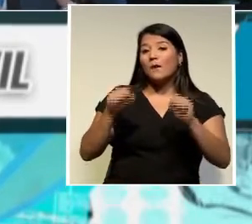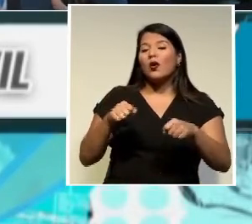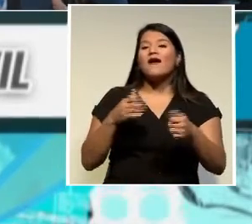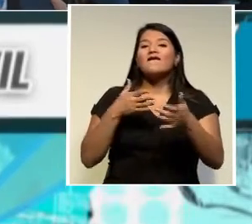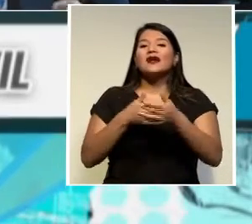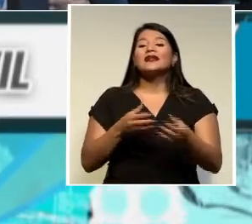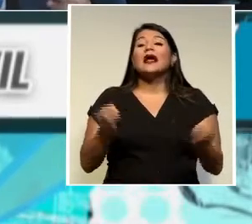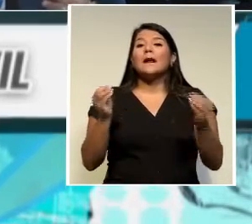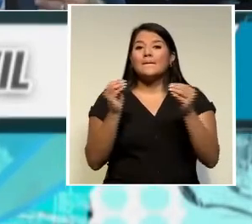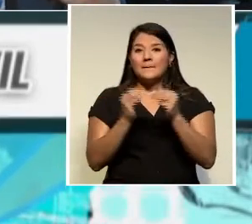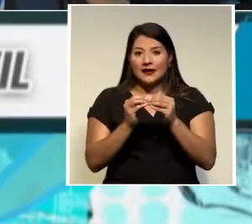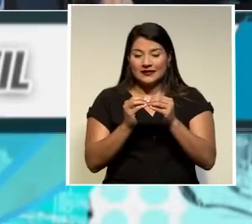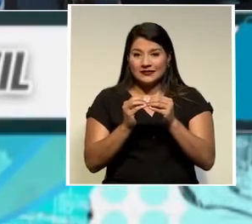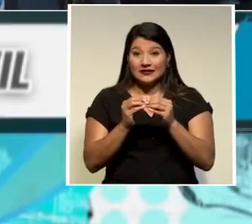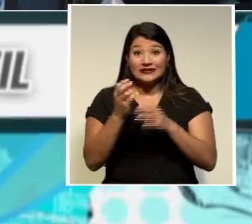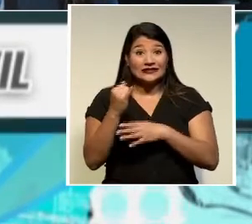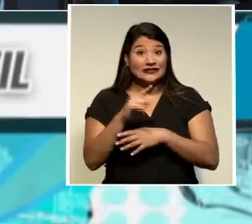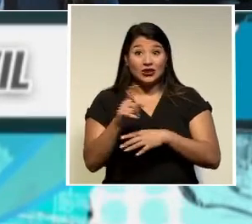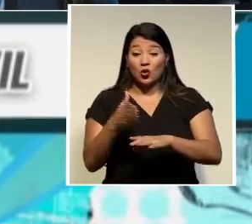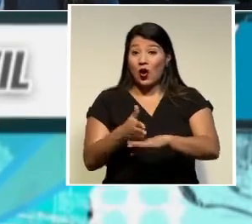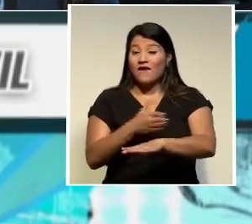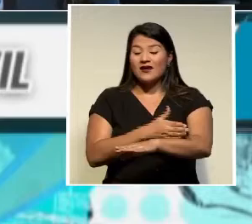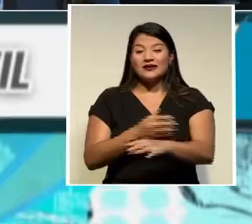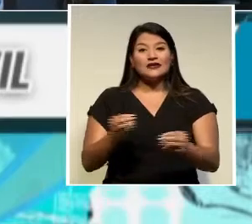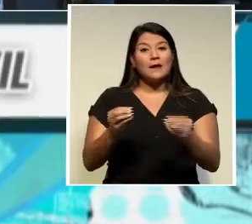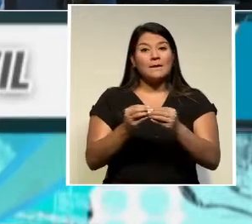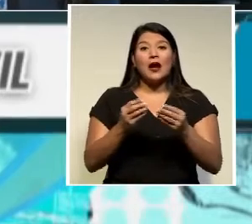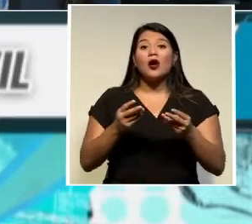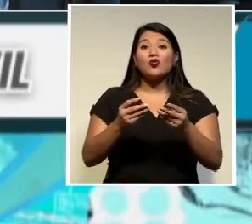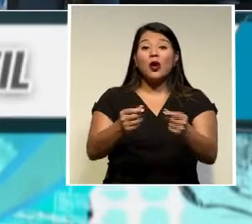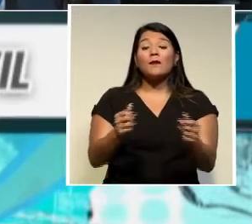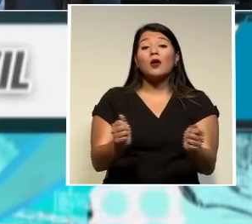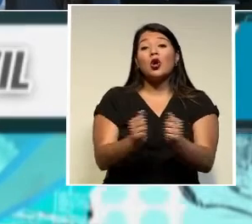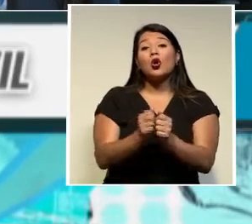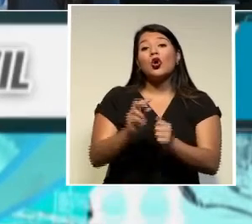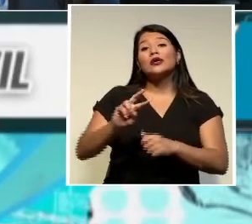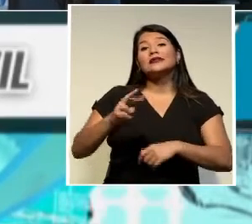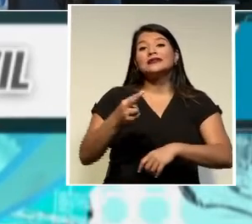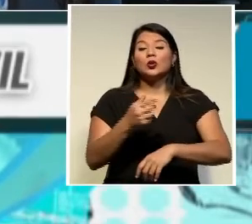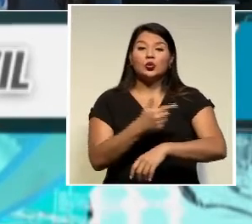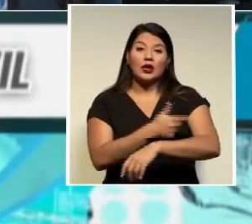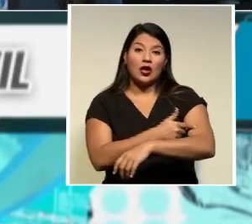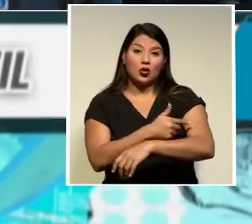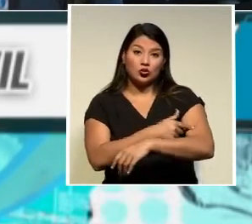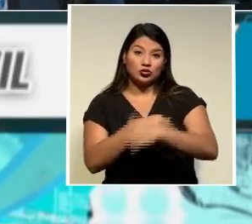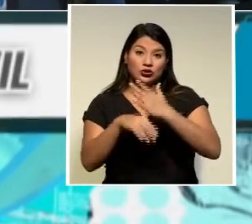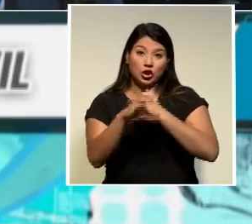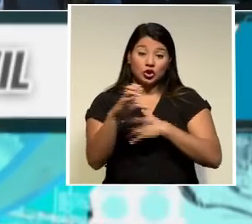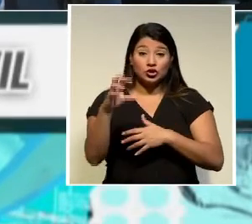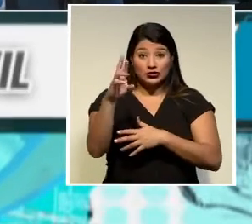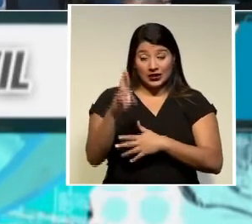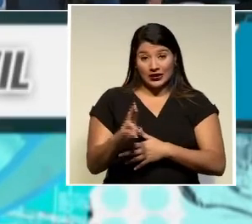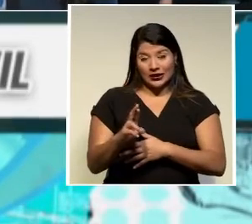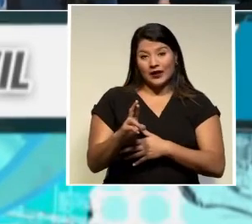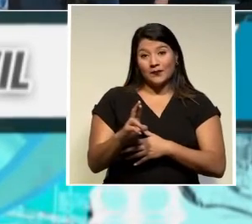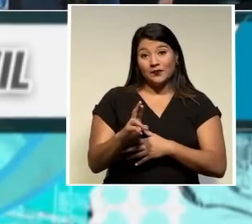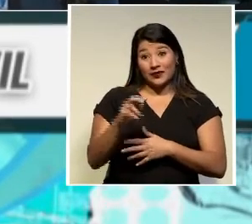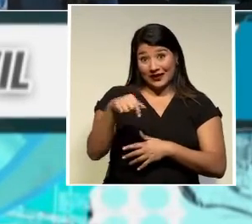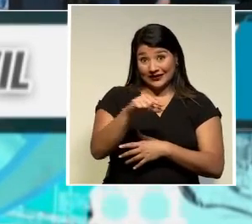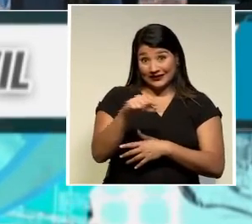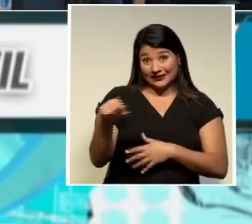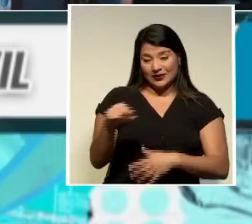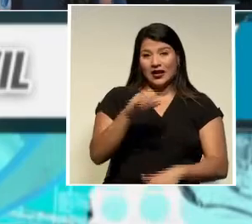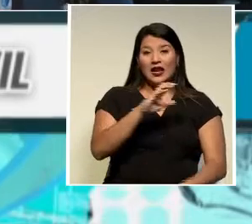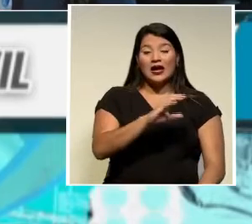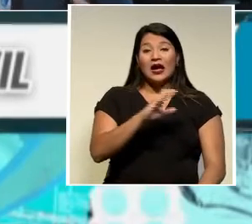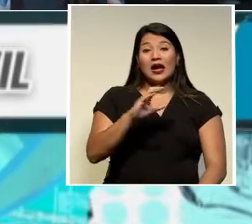más de no avanzar más rápidamente en la aplicación de la segunda dosis en nuestro país precisamente esta semana la